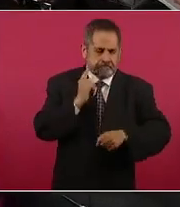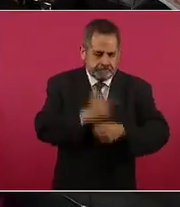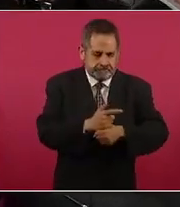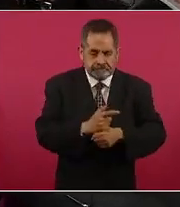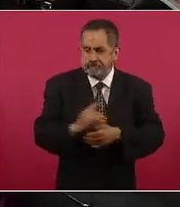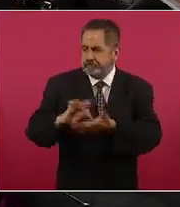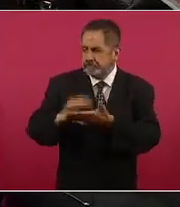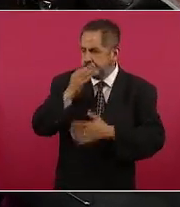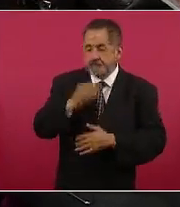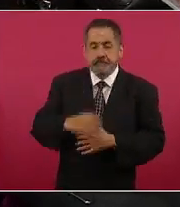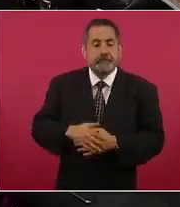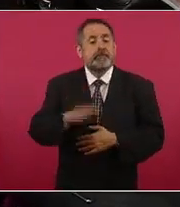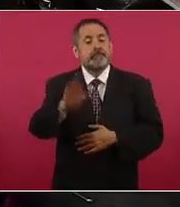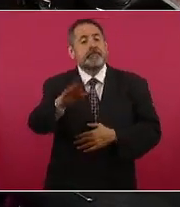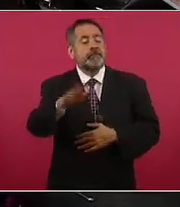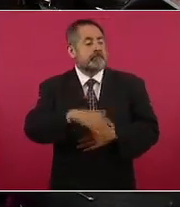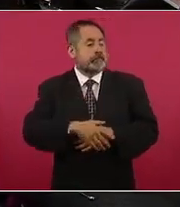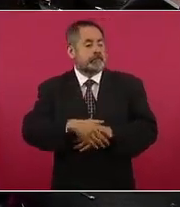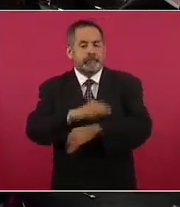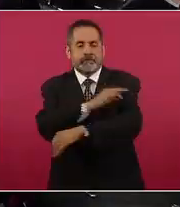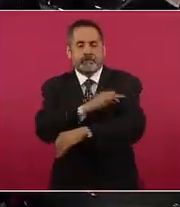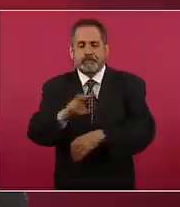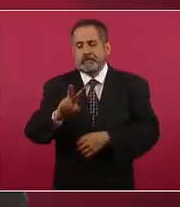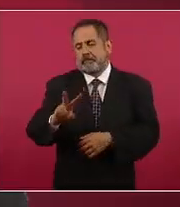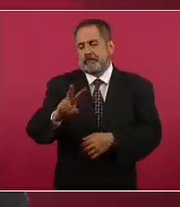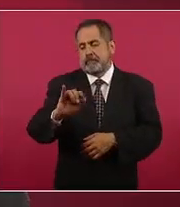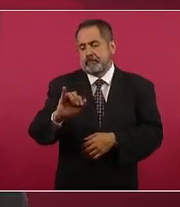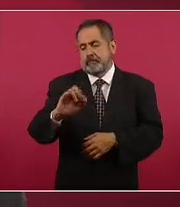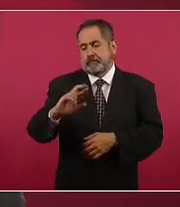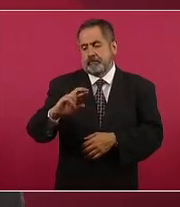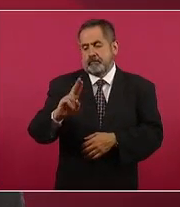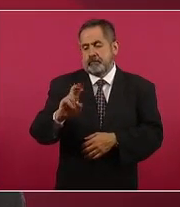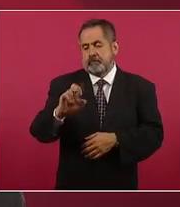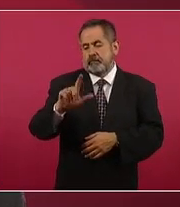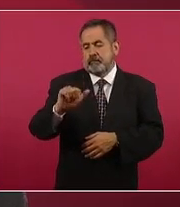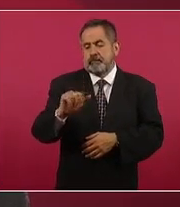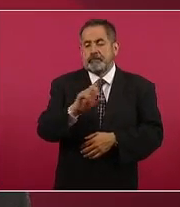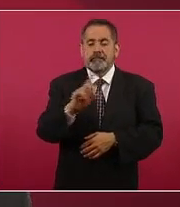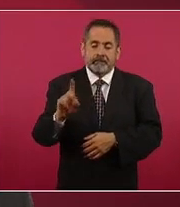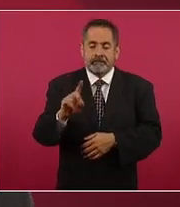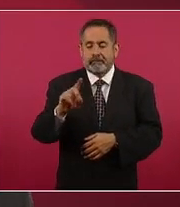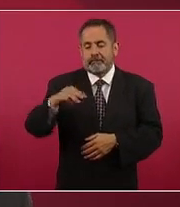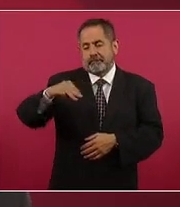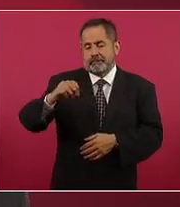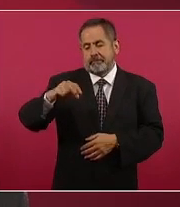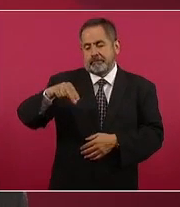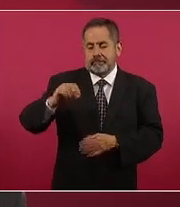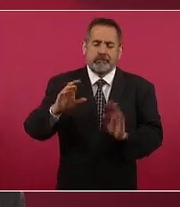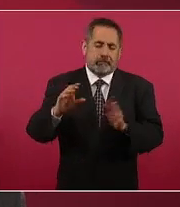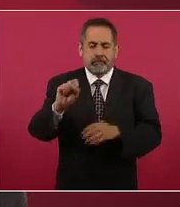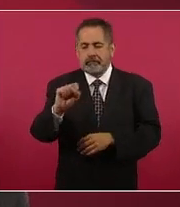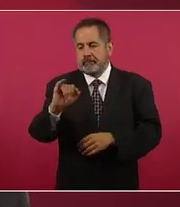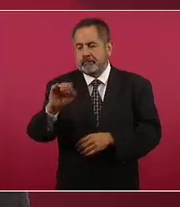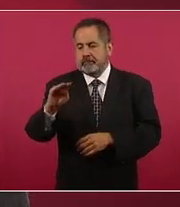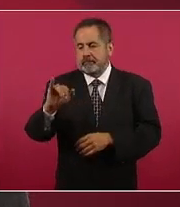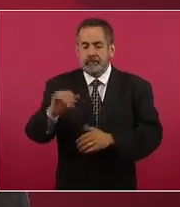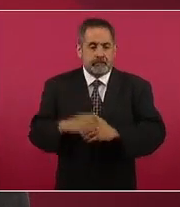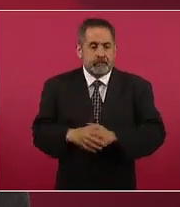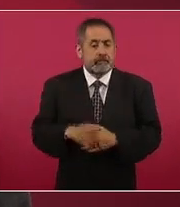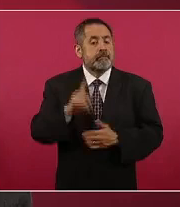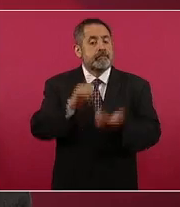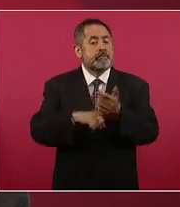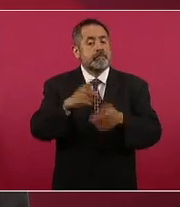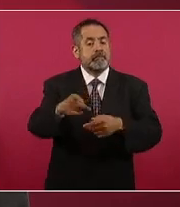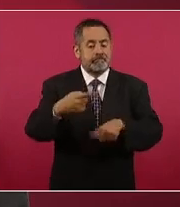tema de la viruela símica, o popularmente conocida como viruela del mono o viruela del simio, esta es una enfermedad infecciosa